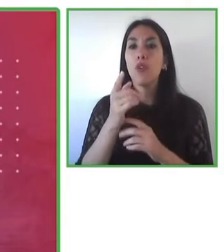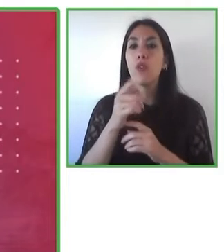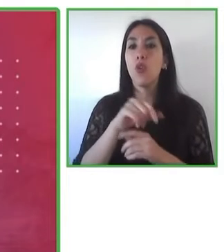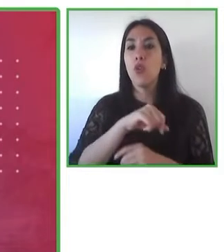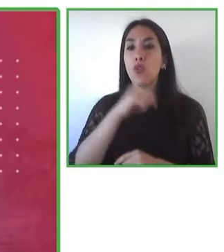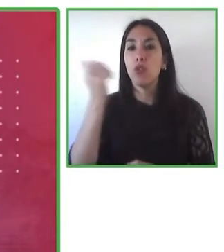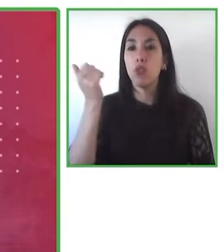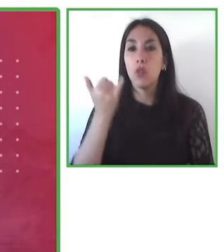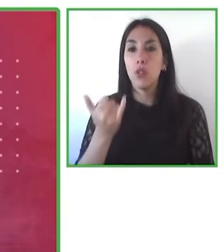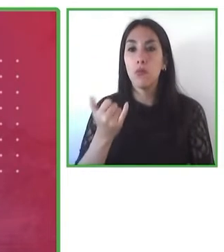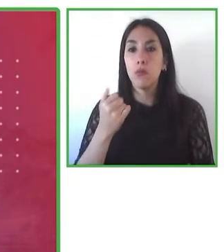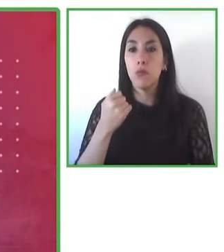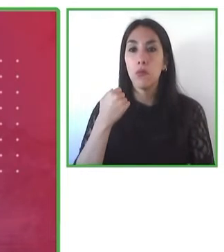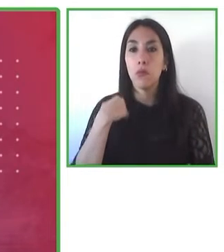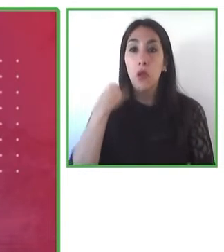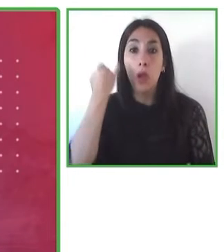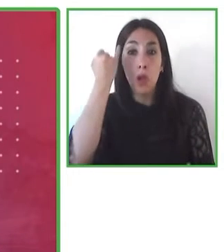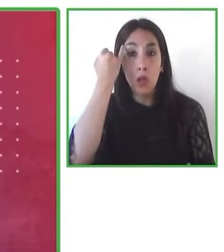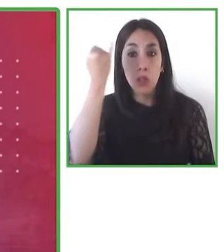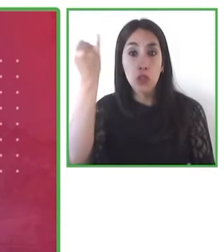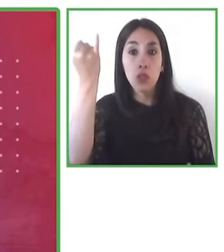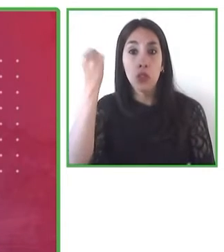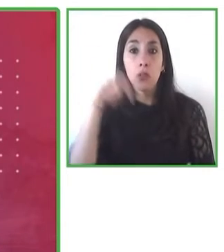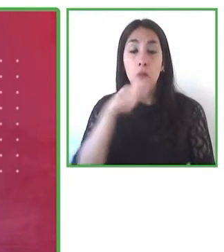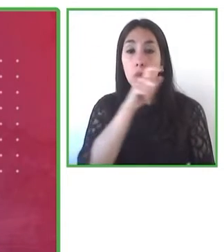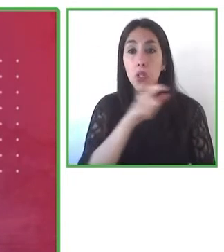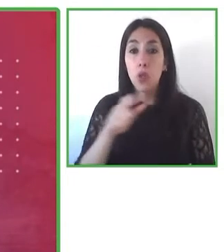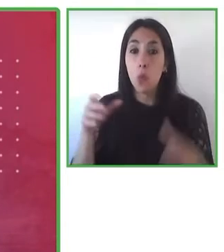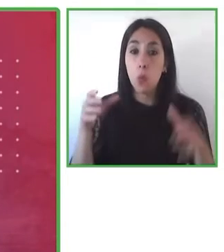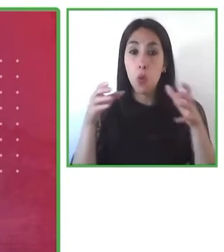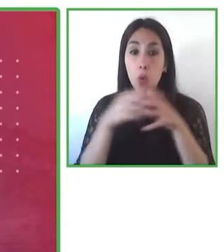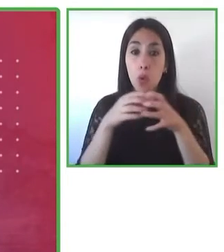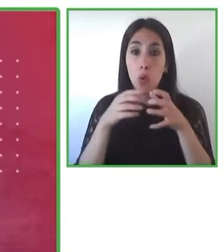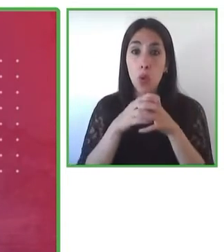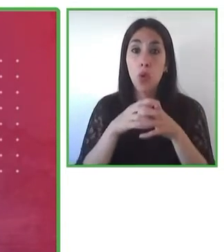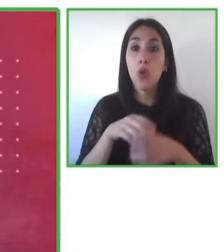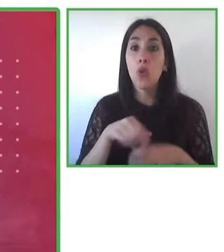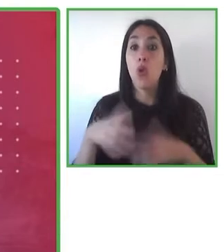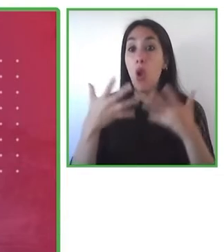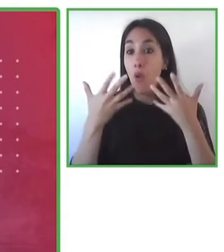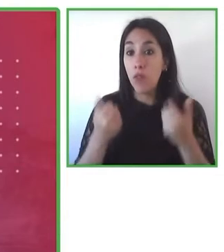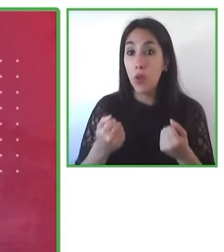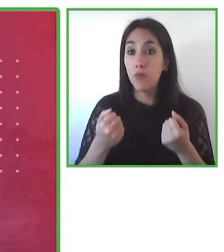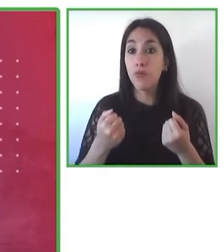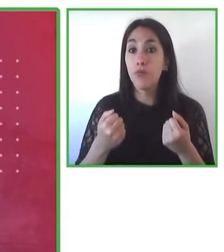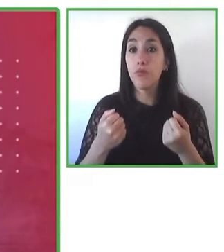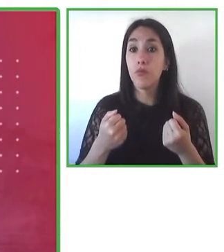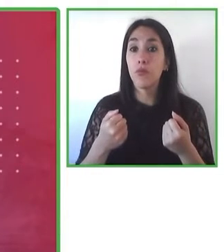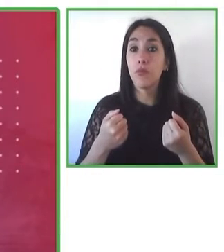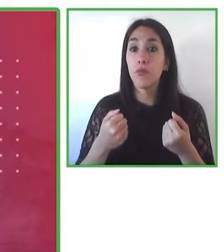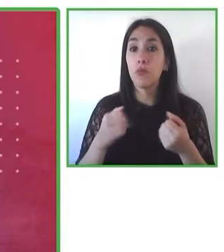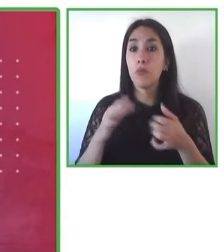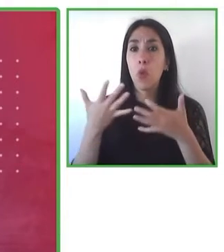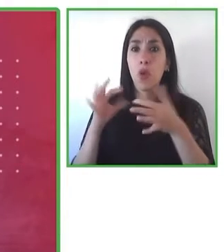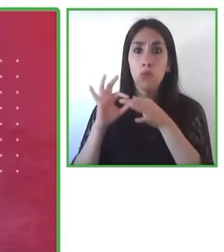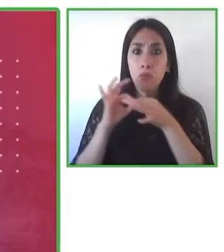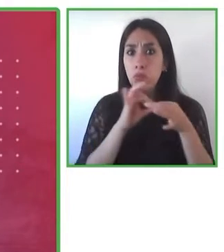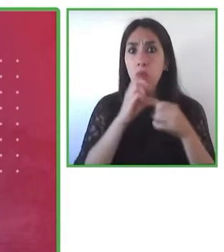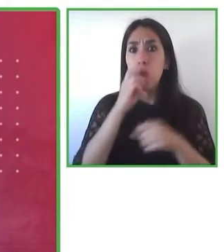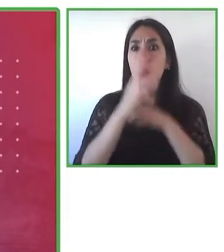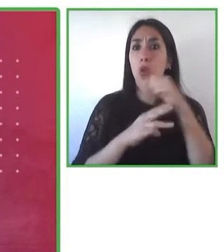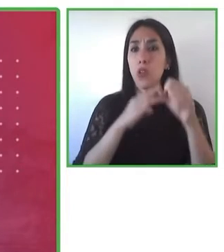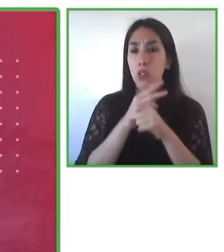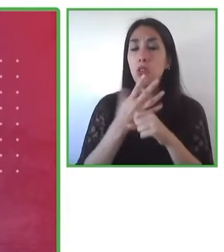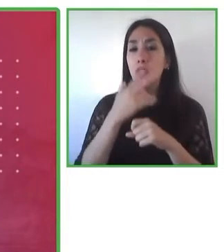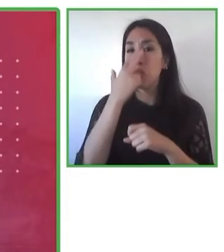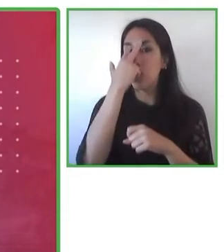nos vimos envueltos en un movimiento a nivel internacional, con la Unión Mundial de Ciegos, que nos permitió cambiar las reglas del